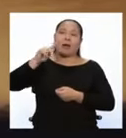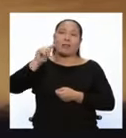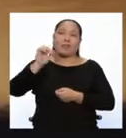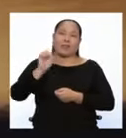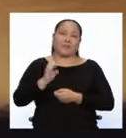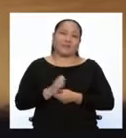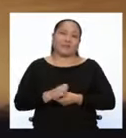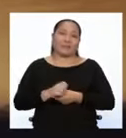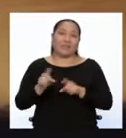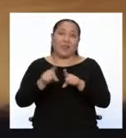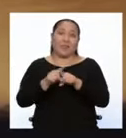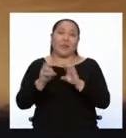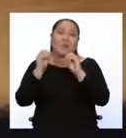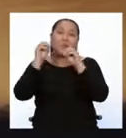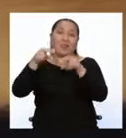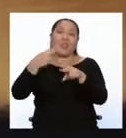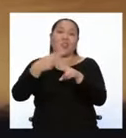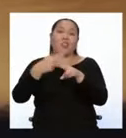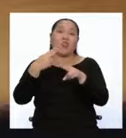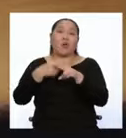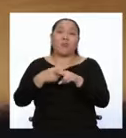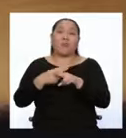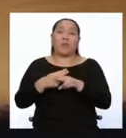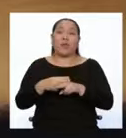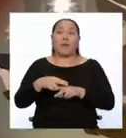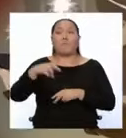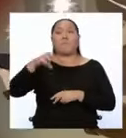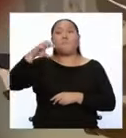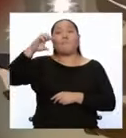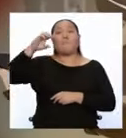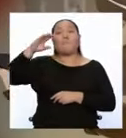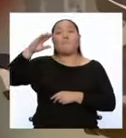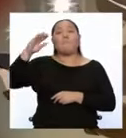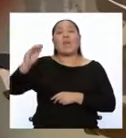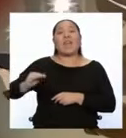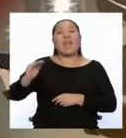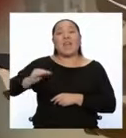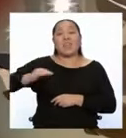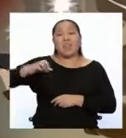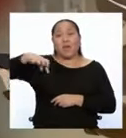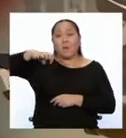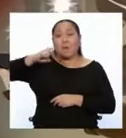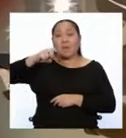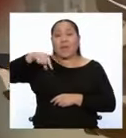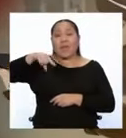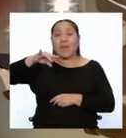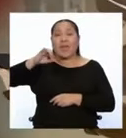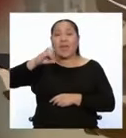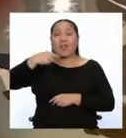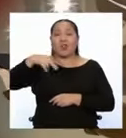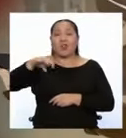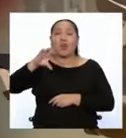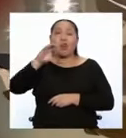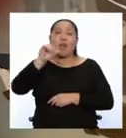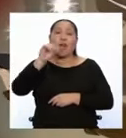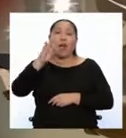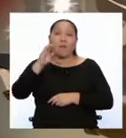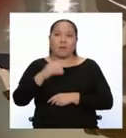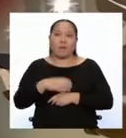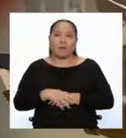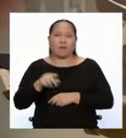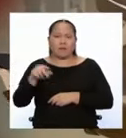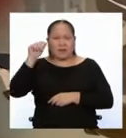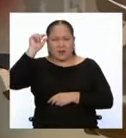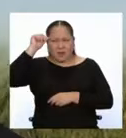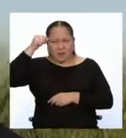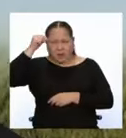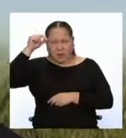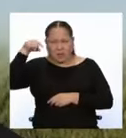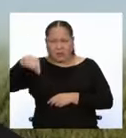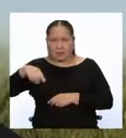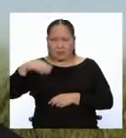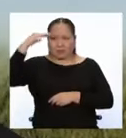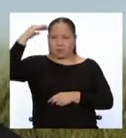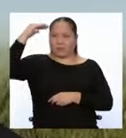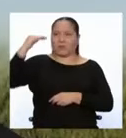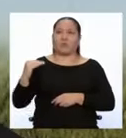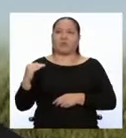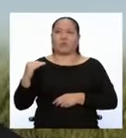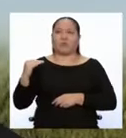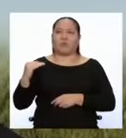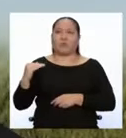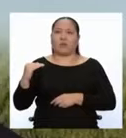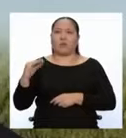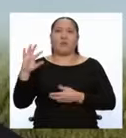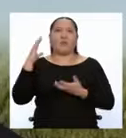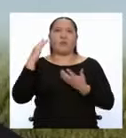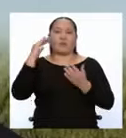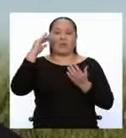Vaya, de verdad era bien chato. Pero él no es uno de los hombres más recordados en la historia solo por tener una estatura parecida